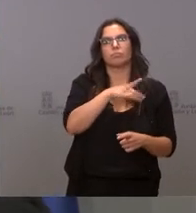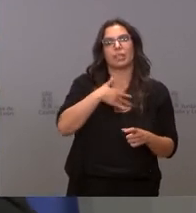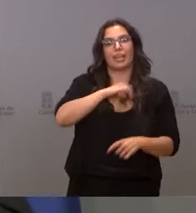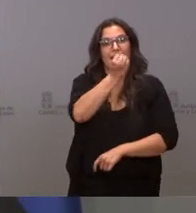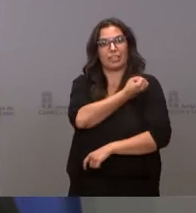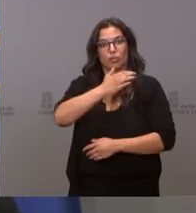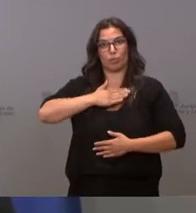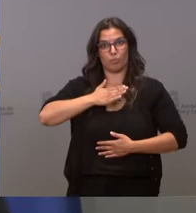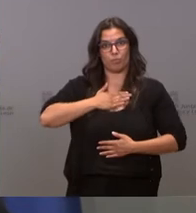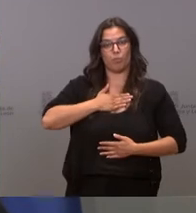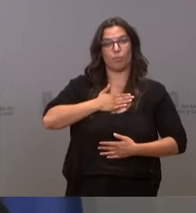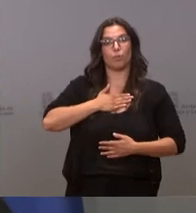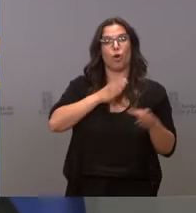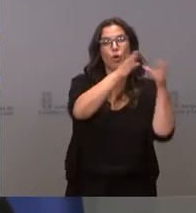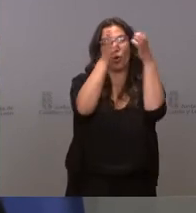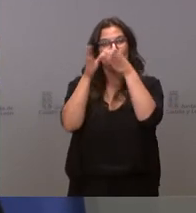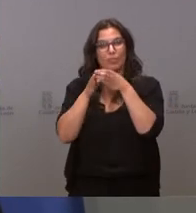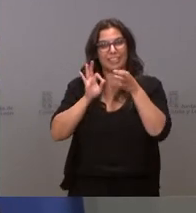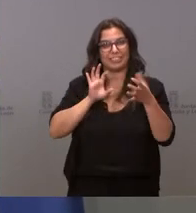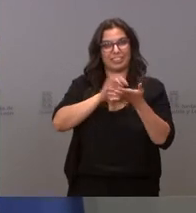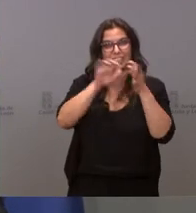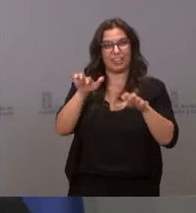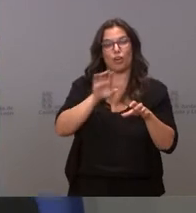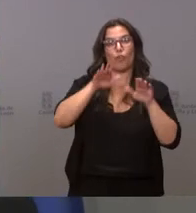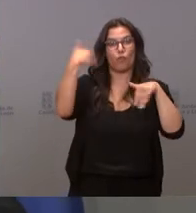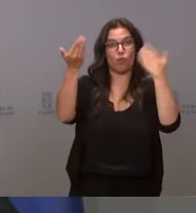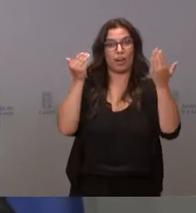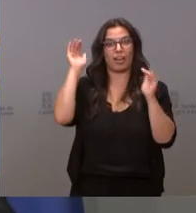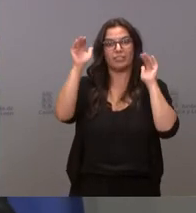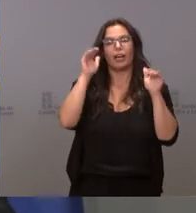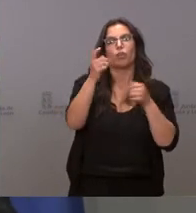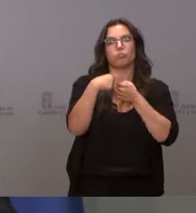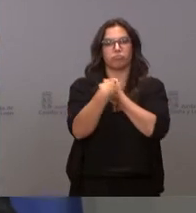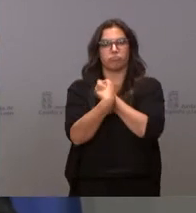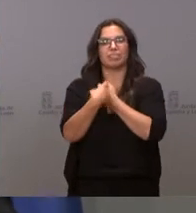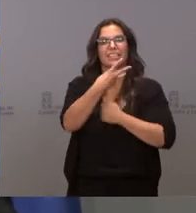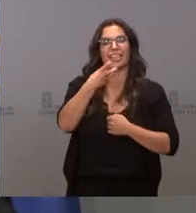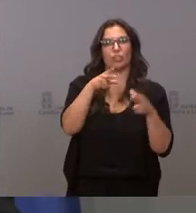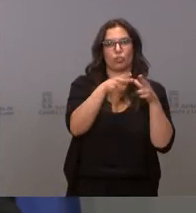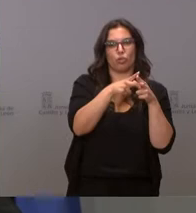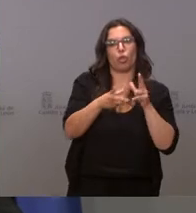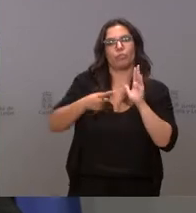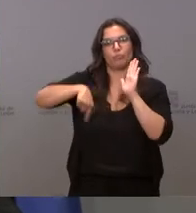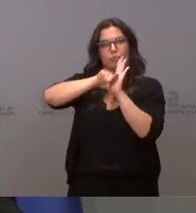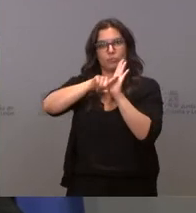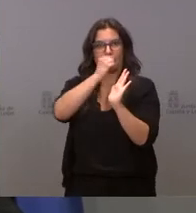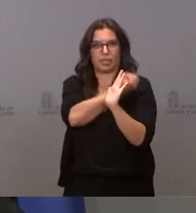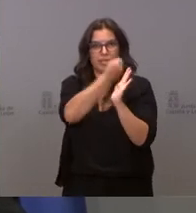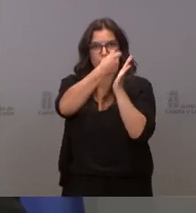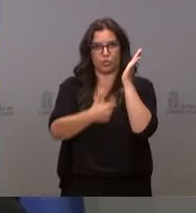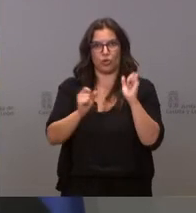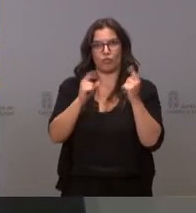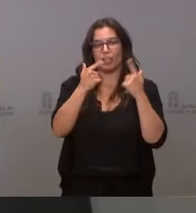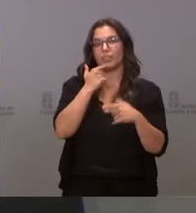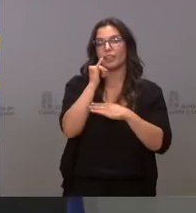registro de comunidades castellanas y leonesas en el exterior. Cuenta con 300 socios. Saben ustedes que, según el